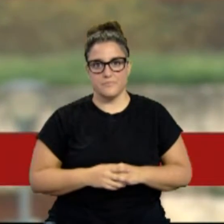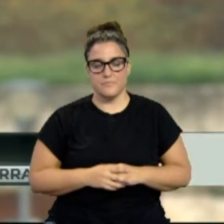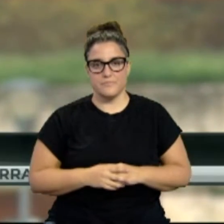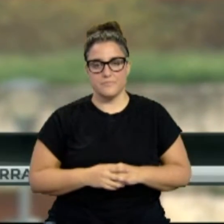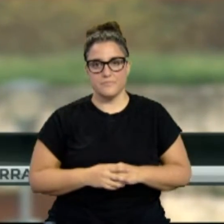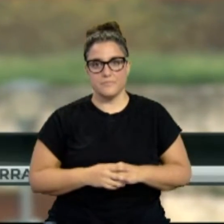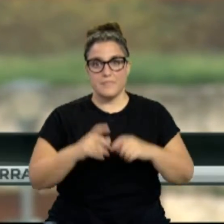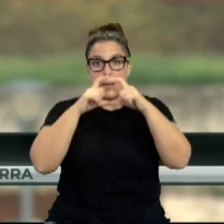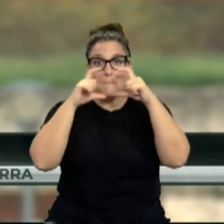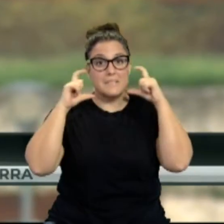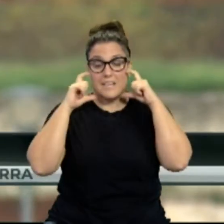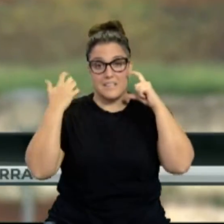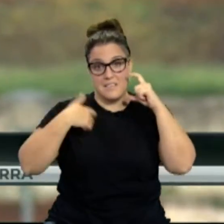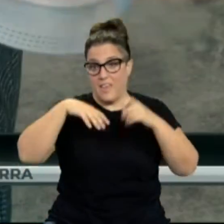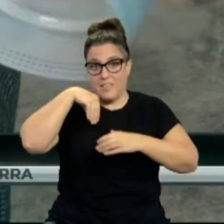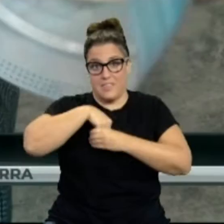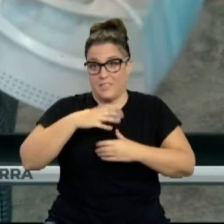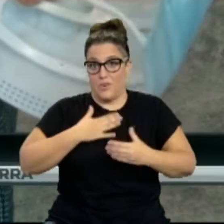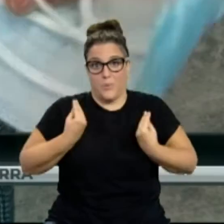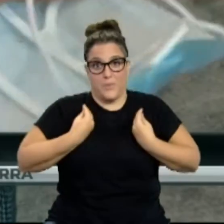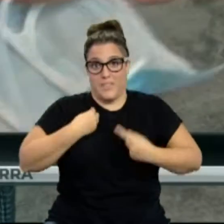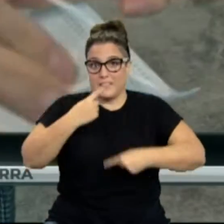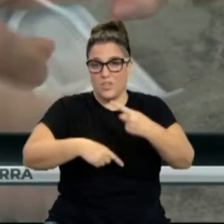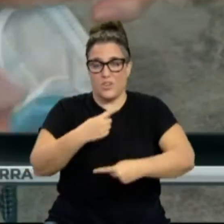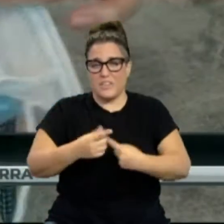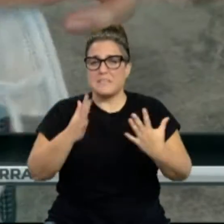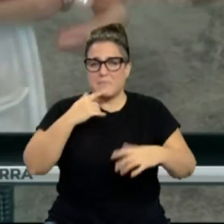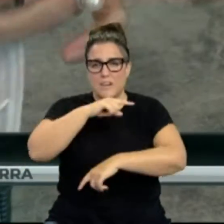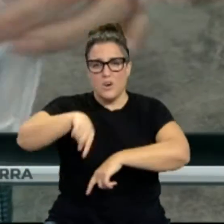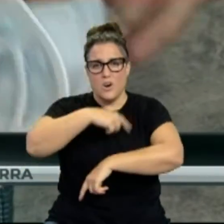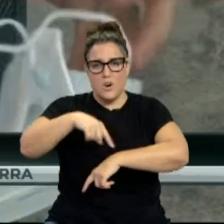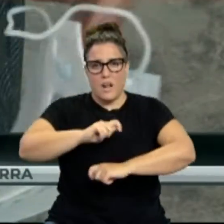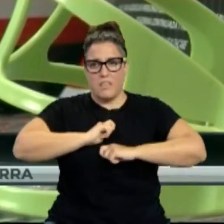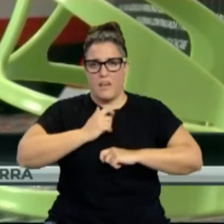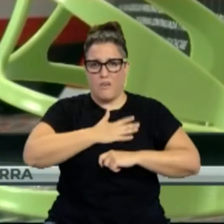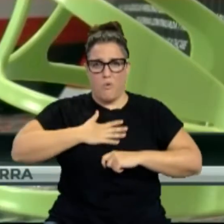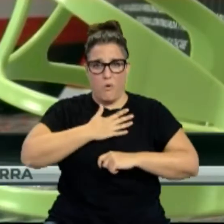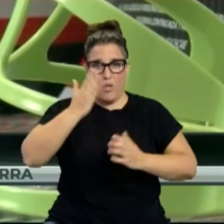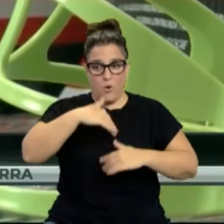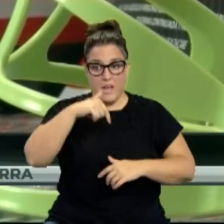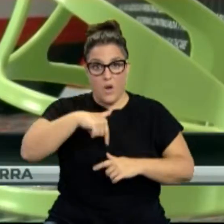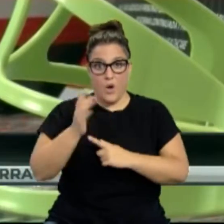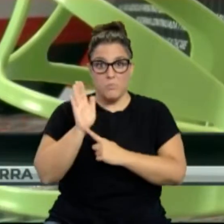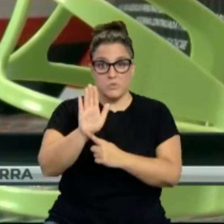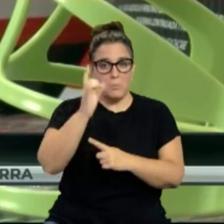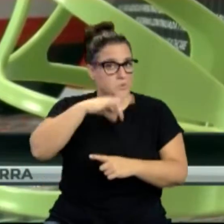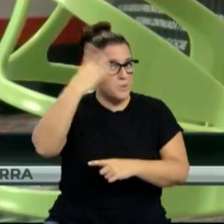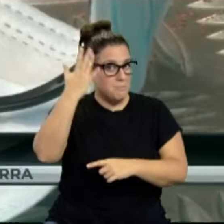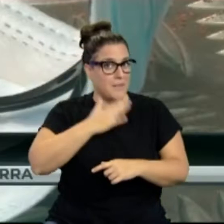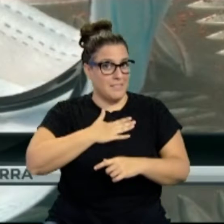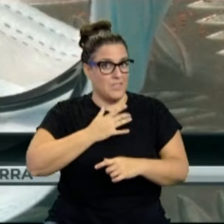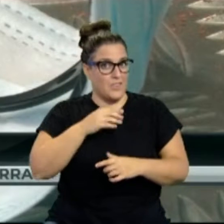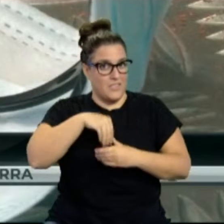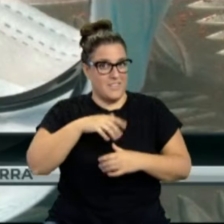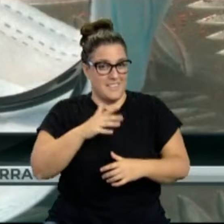Las mascarillas forman parte de nuestro día a día, pero llevarla muchas horas sigue siendo incómodo para muchos. Hoy les mostraremos un invento con sello navarro